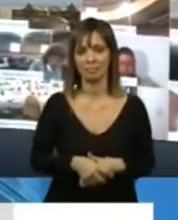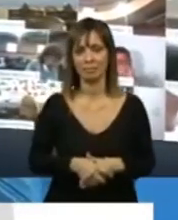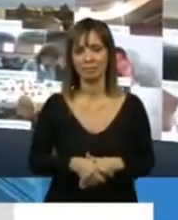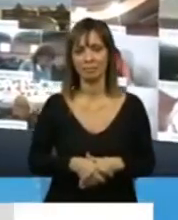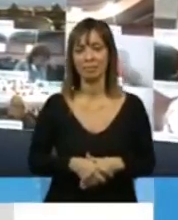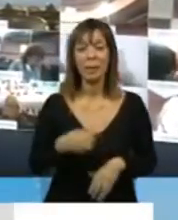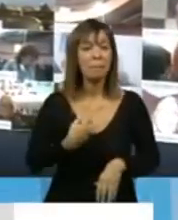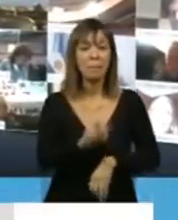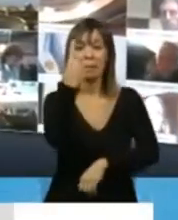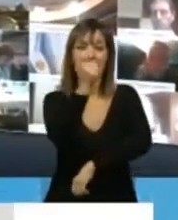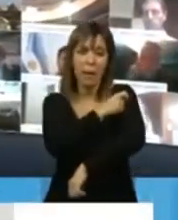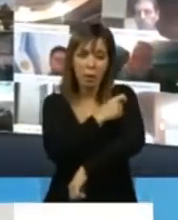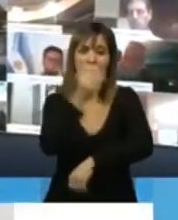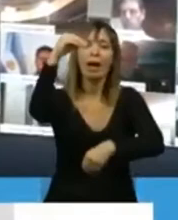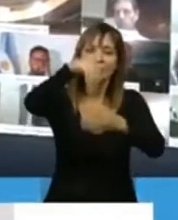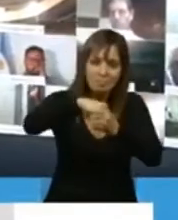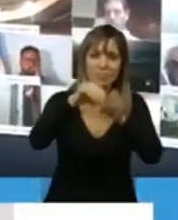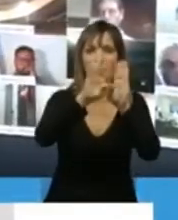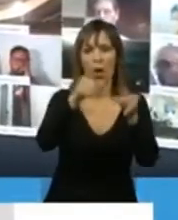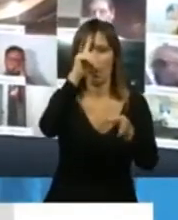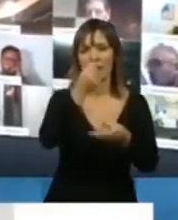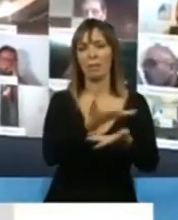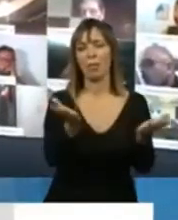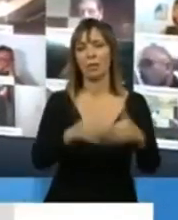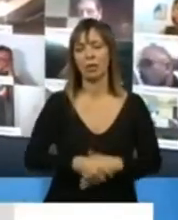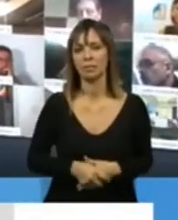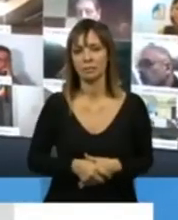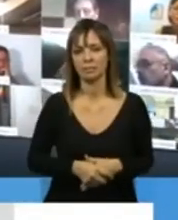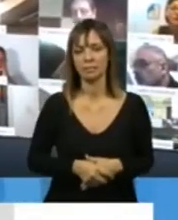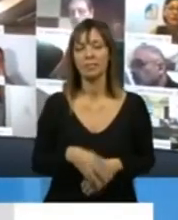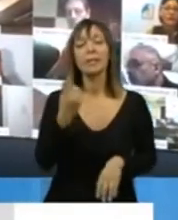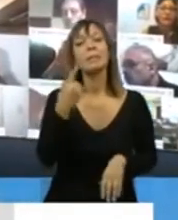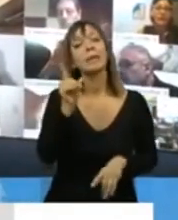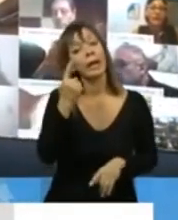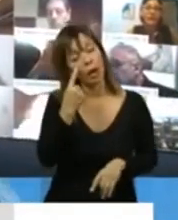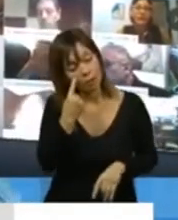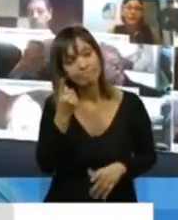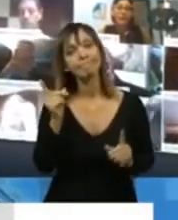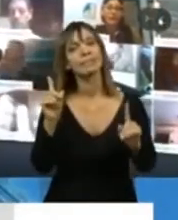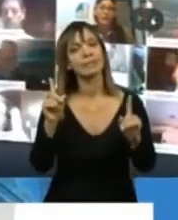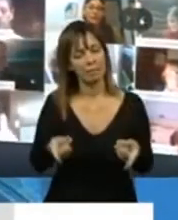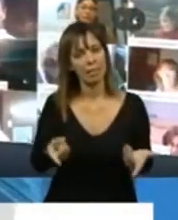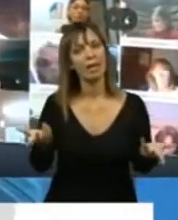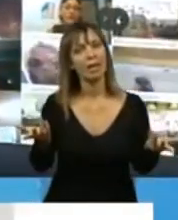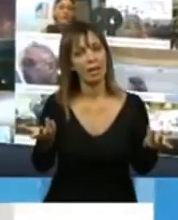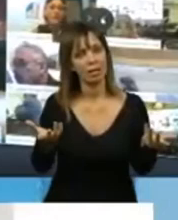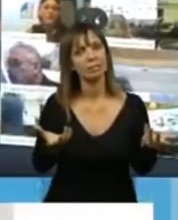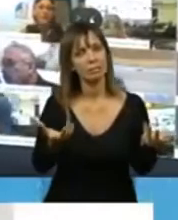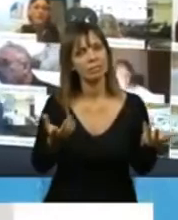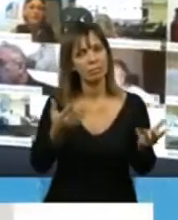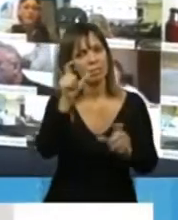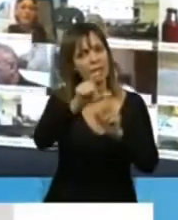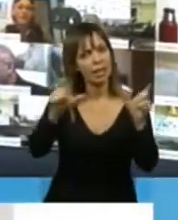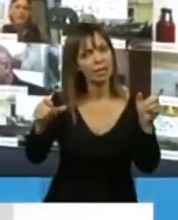primeras vacunas fueron en un hospital público. Pero también, presidente, hay muchos que a lo largo de estos años